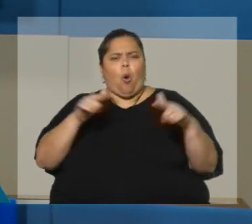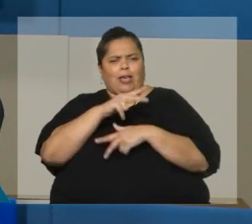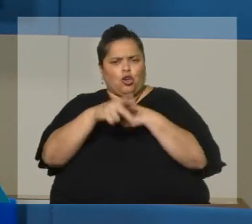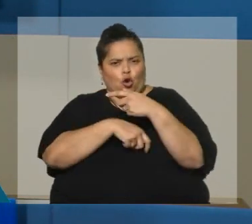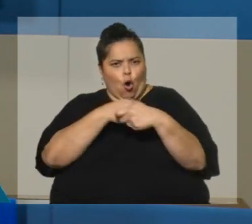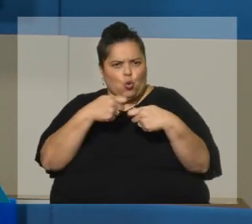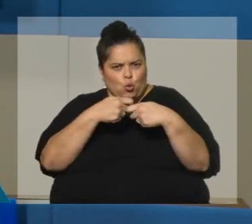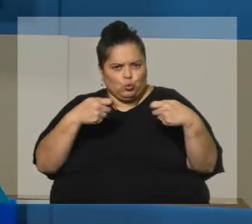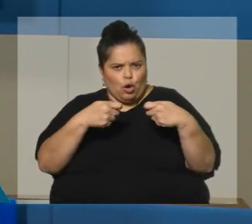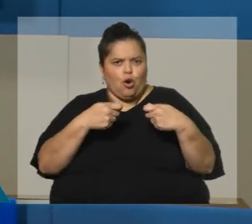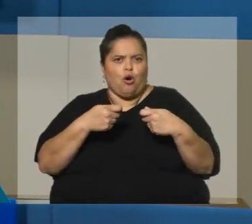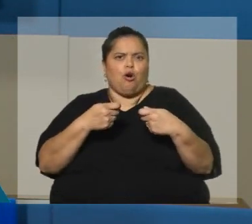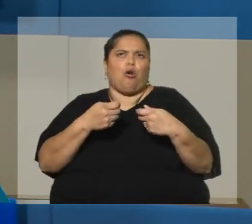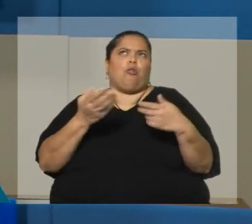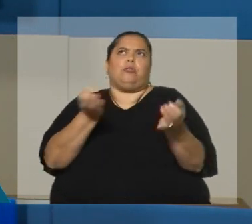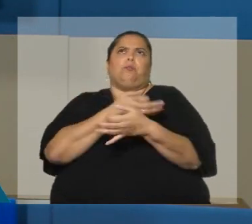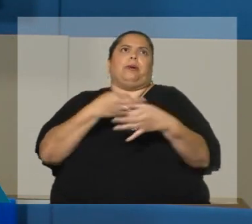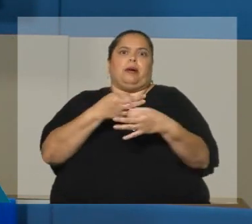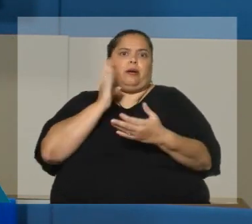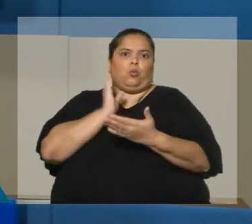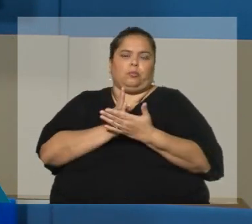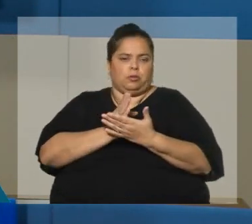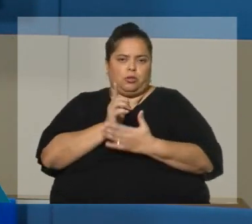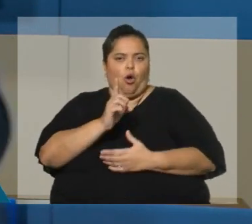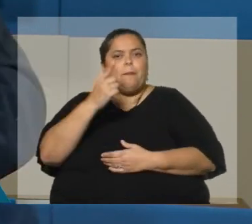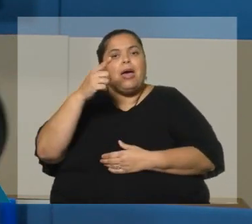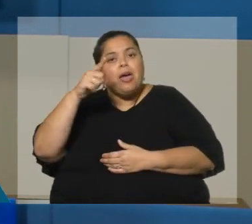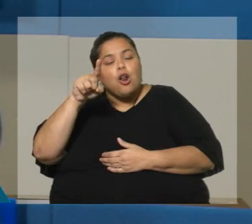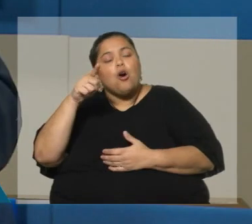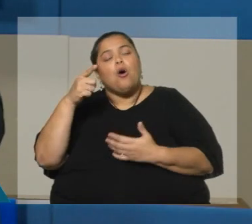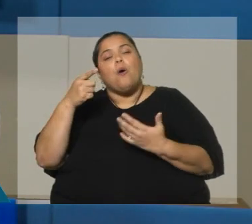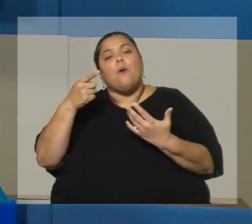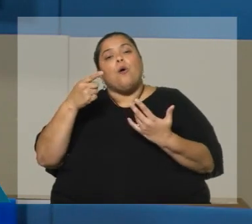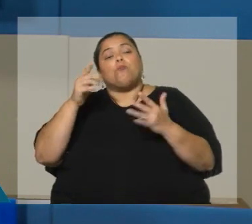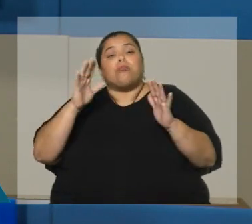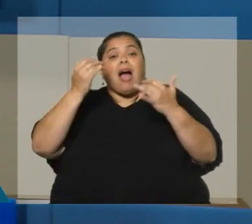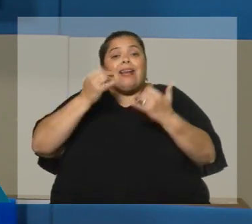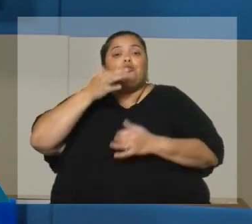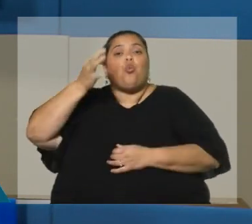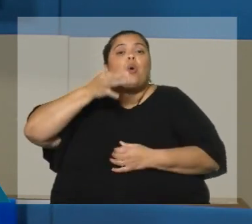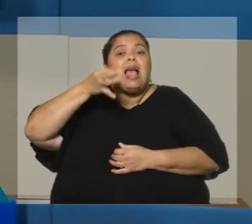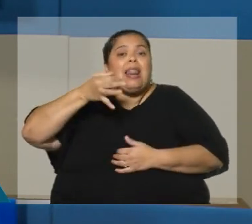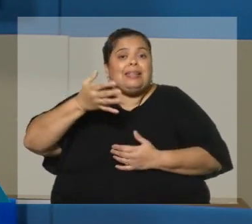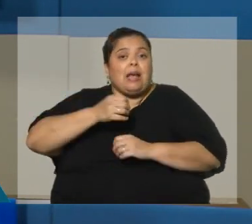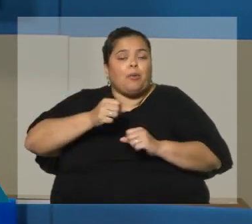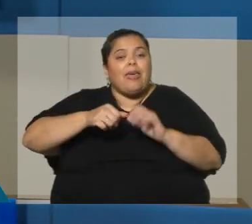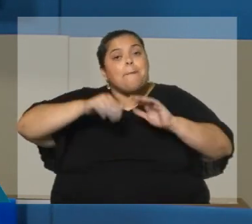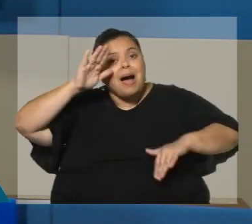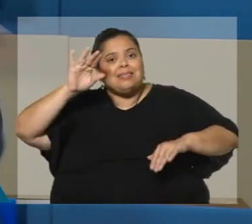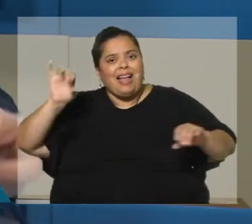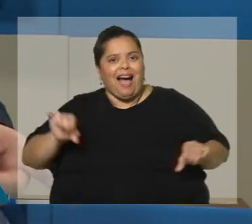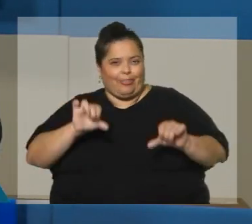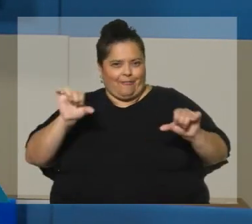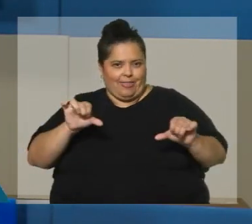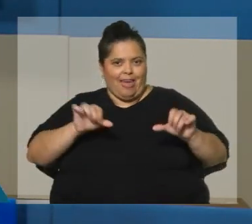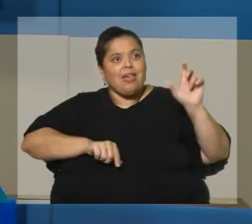que sean totalmente finales. Incluso la sugerencia es que un mayor nivel de actividad de personas mayores